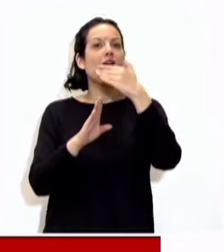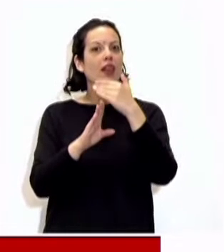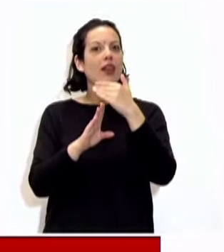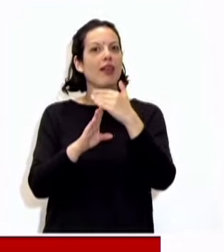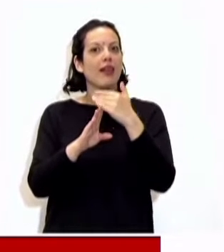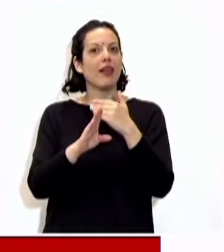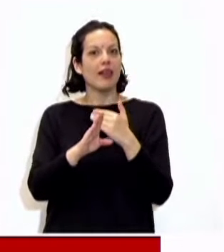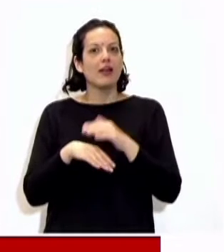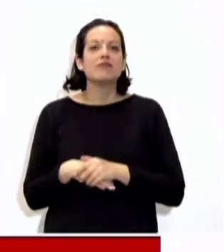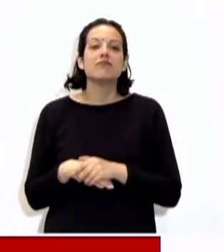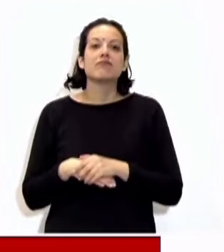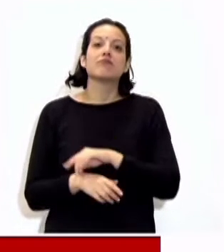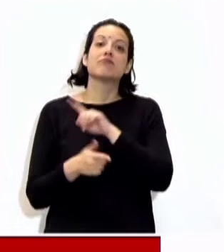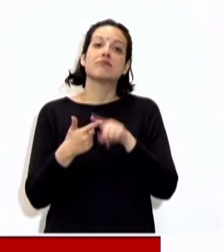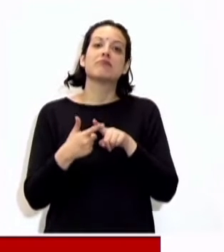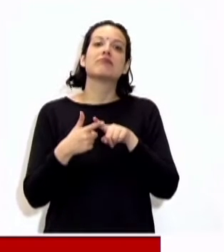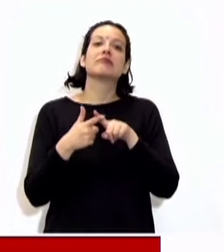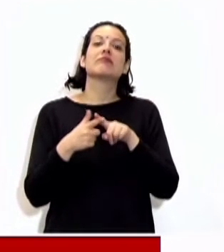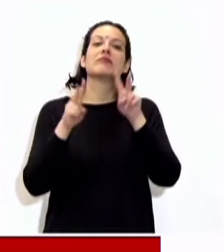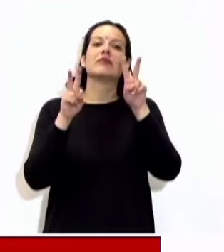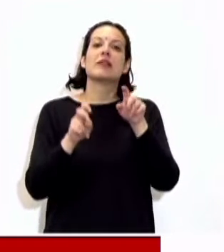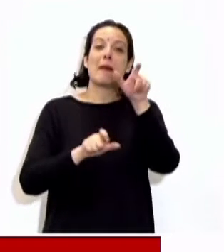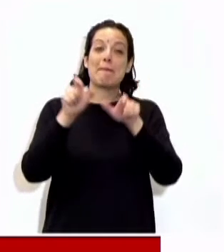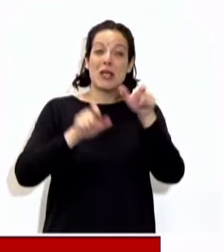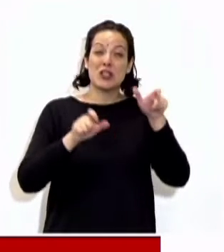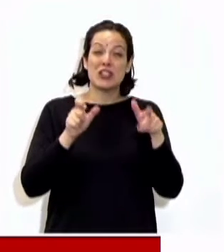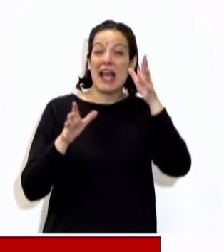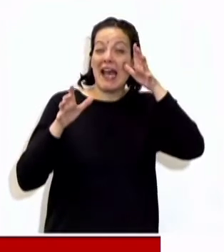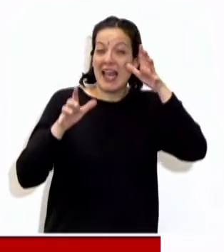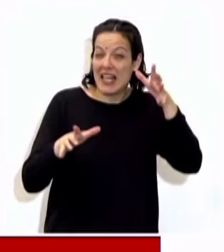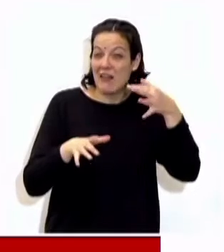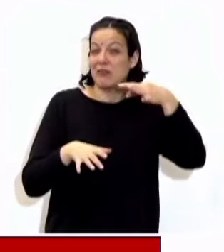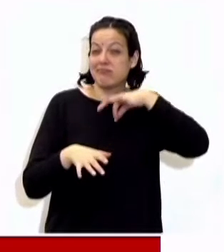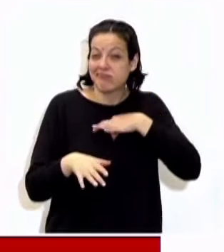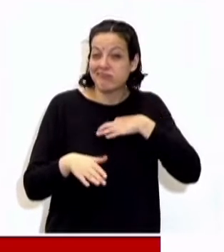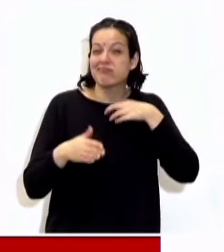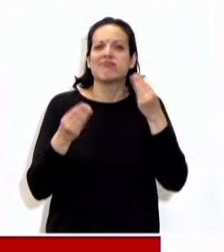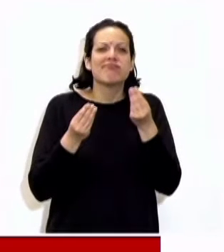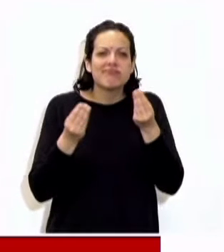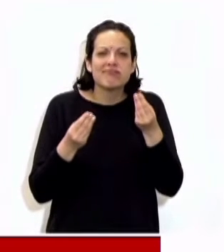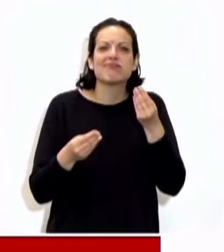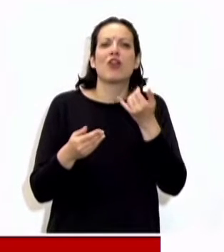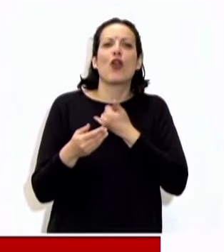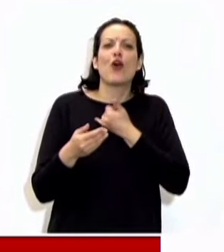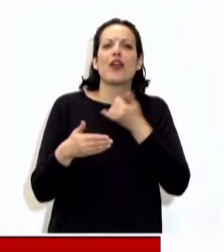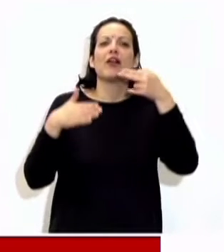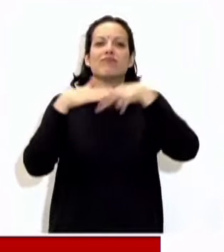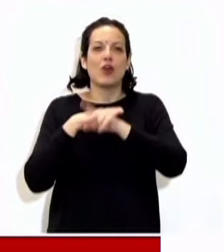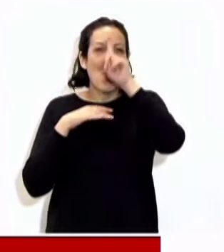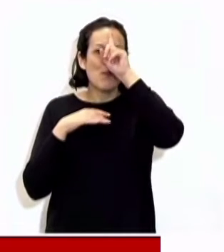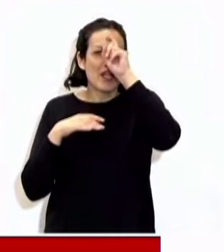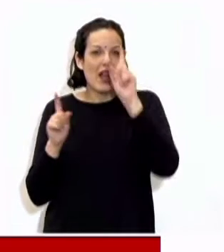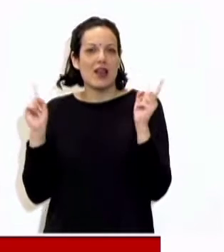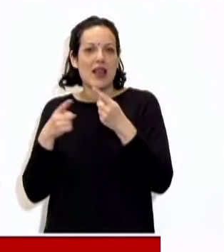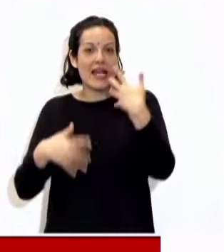En relación a los casos que ingresan a terapia, son aquellos casos considerados graves, también se observa el